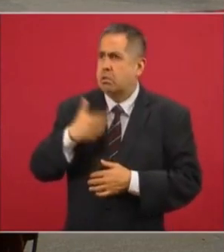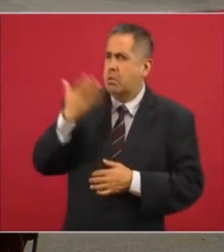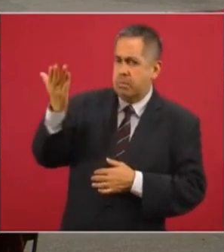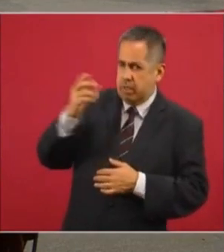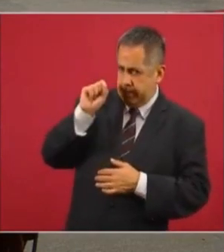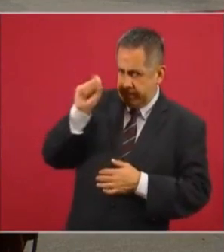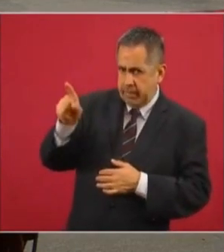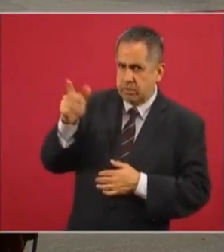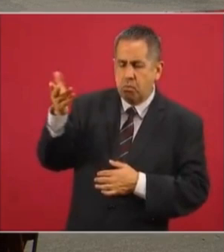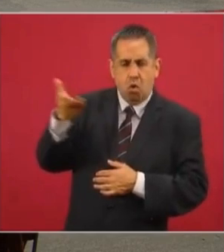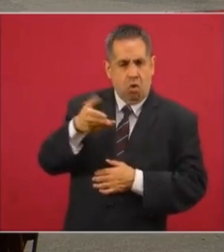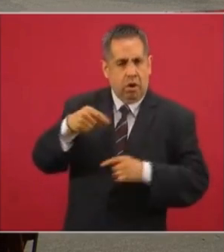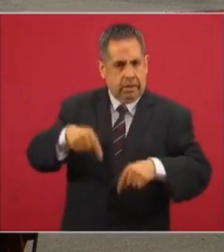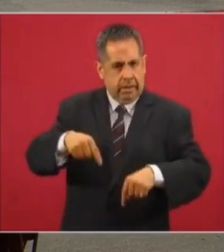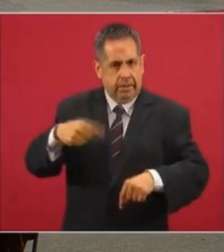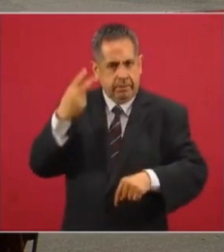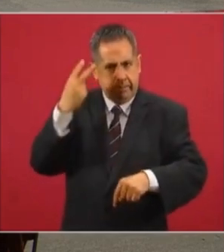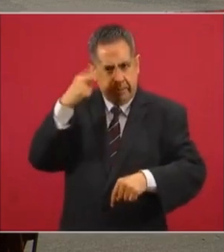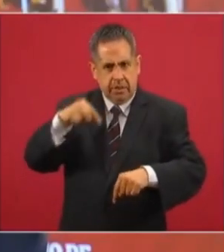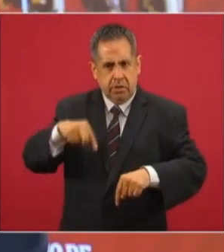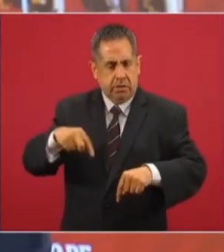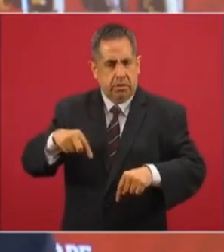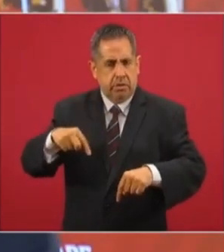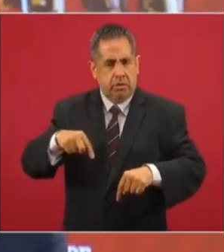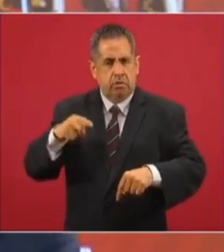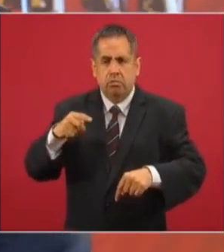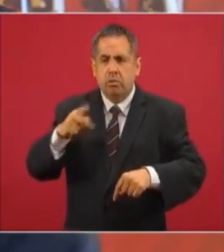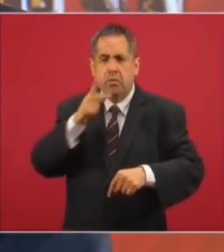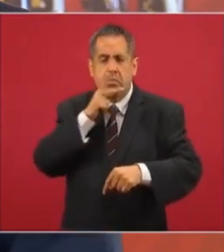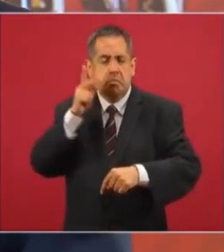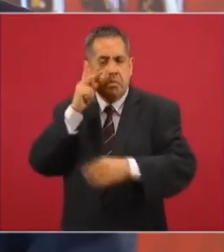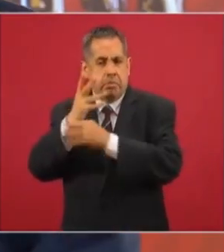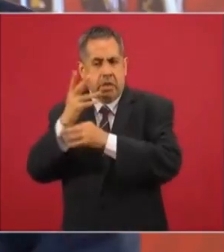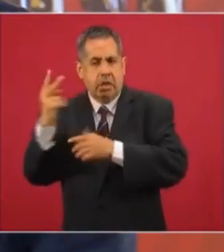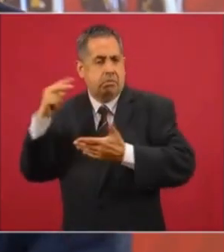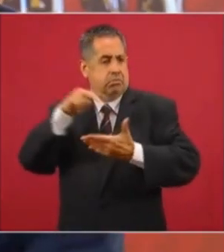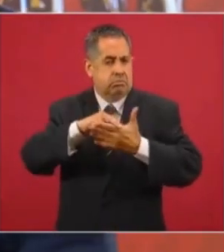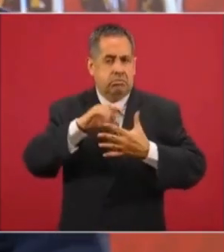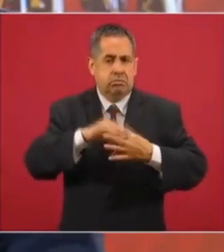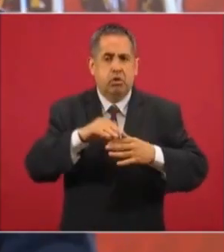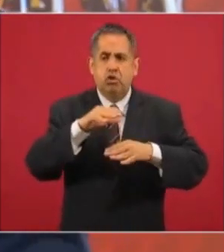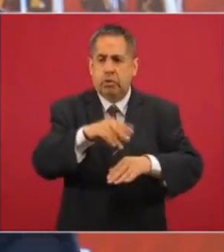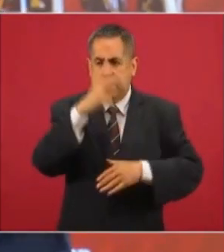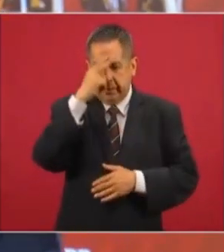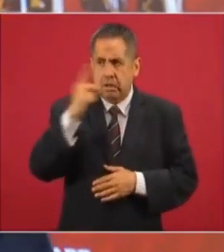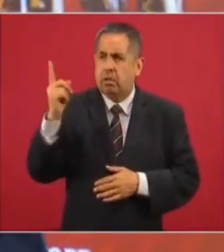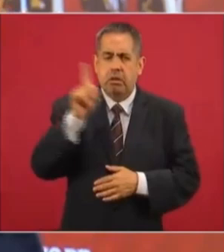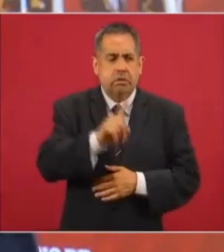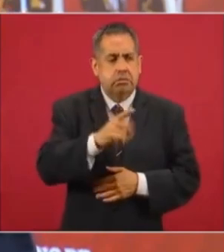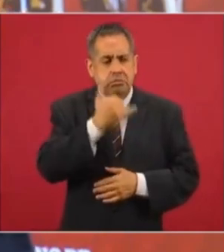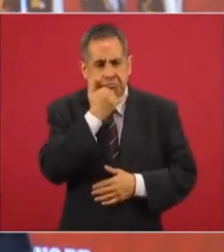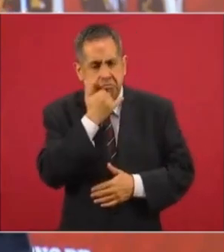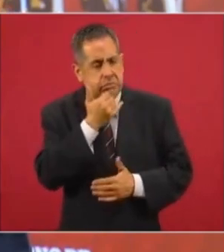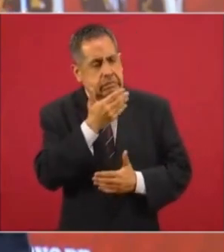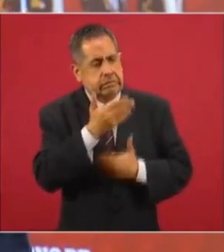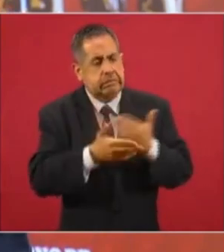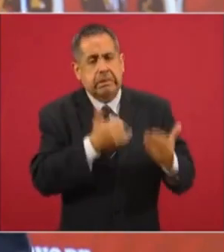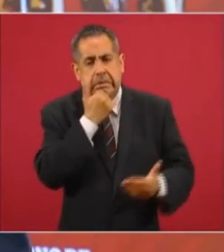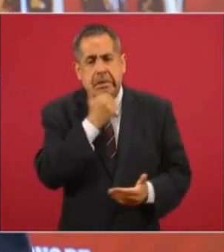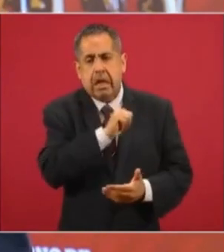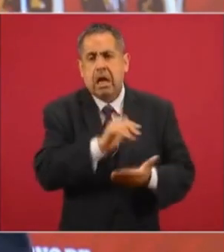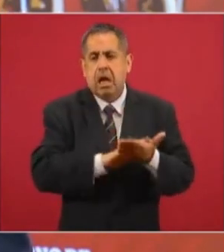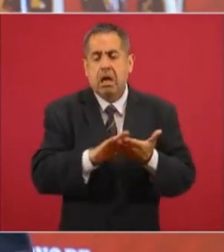que se pronuncien en el caso de México y consideramos que